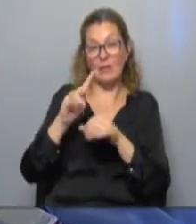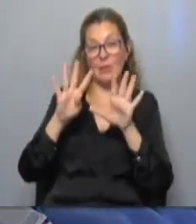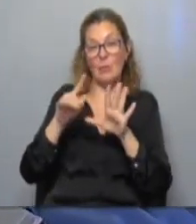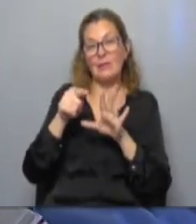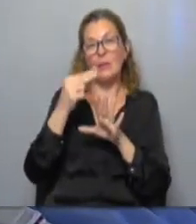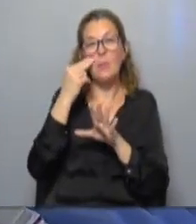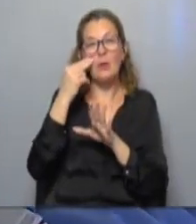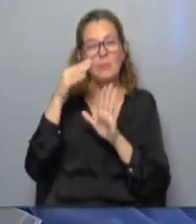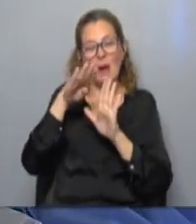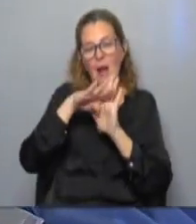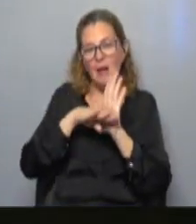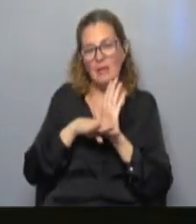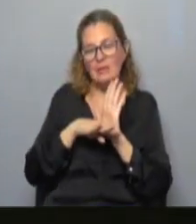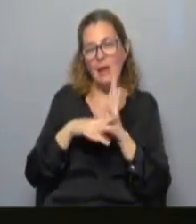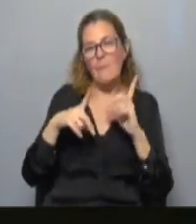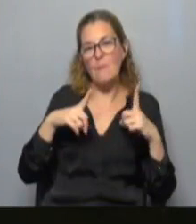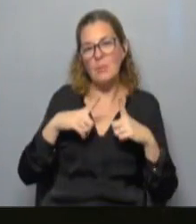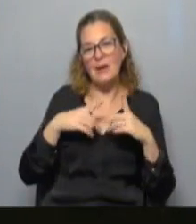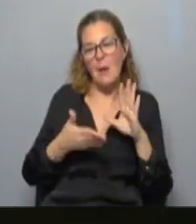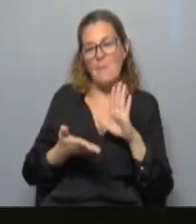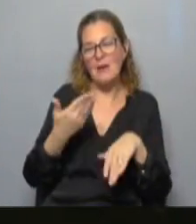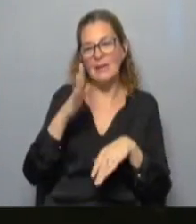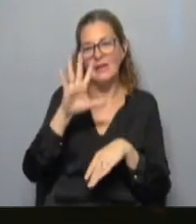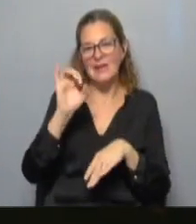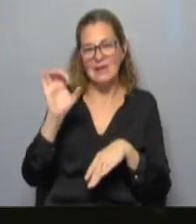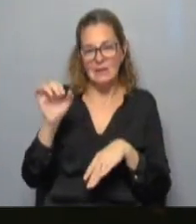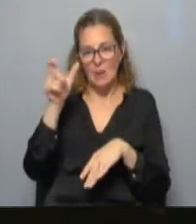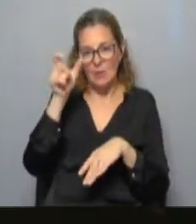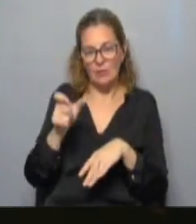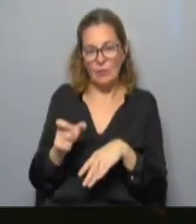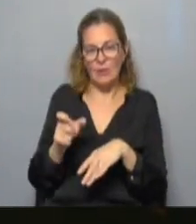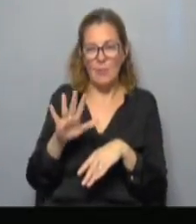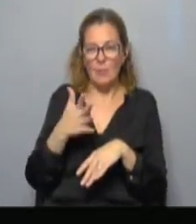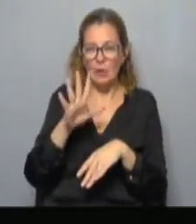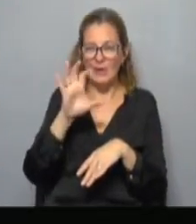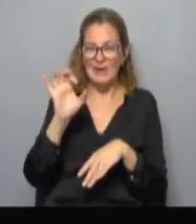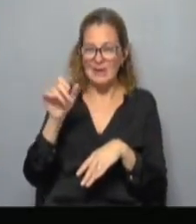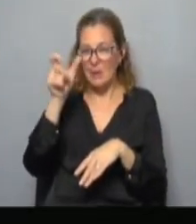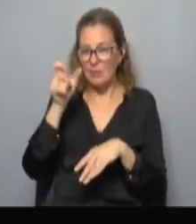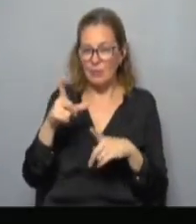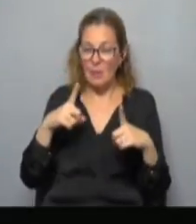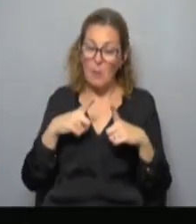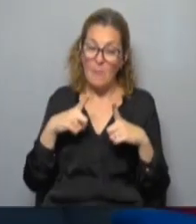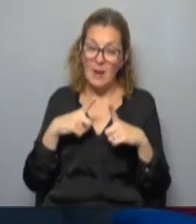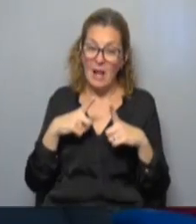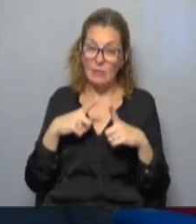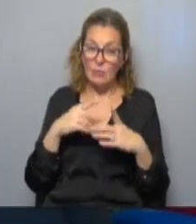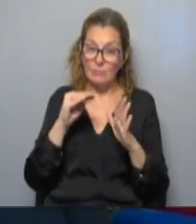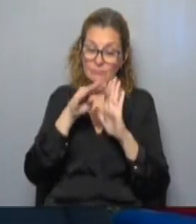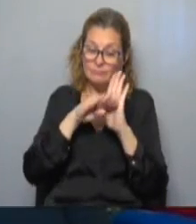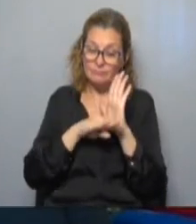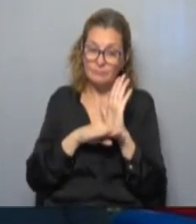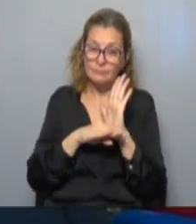derivó en una lista de espera de más de 500 personas hay alrededor de 500 pacientes que están esperando un